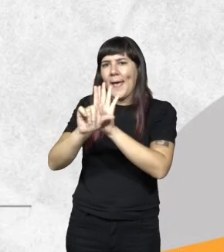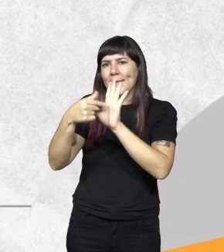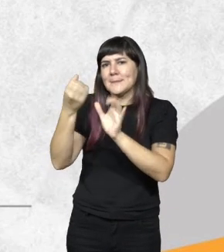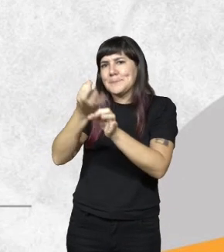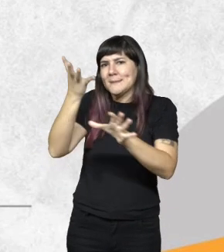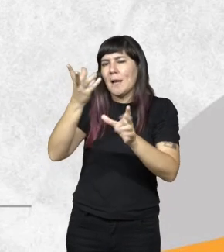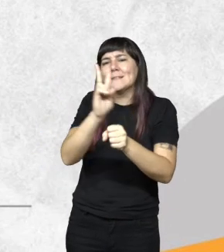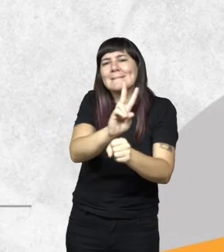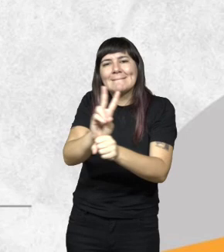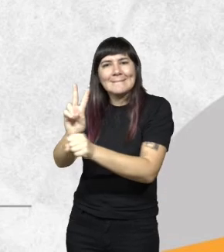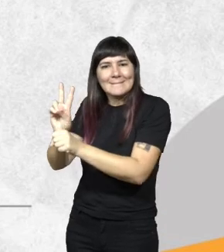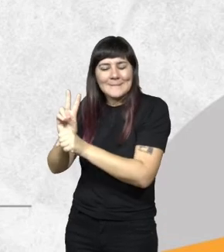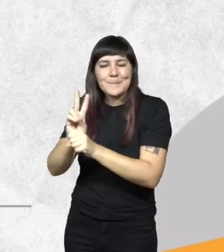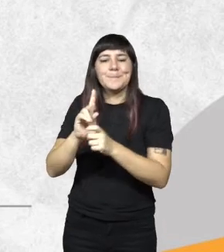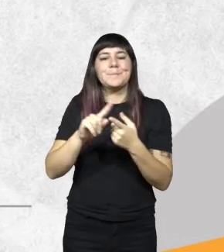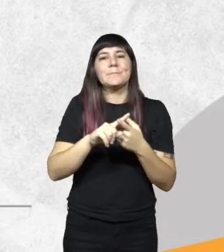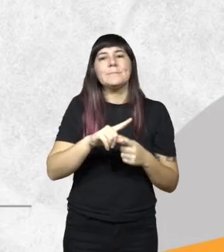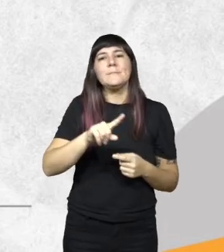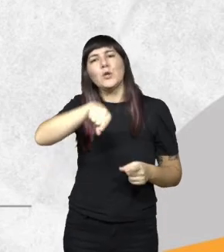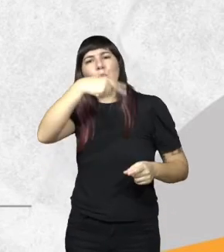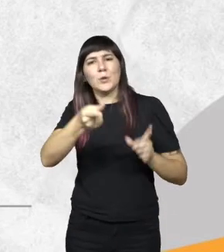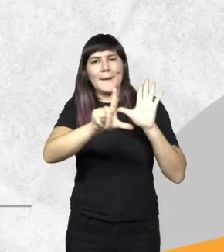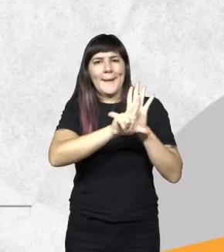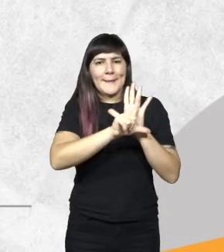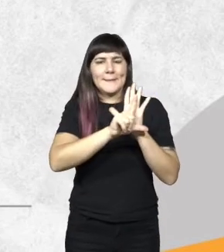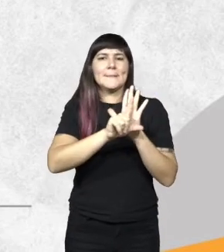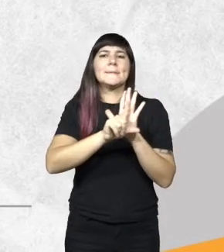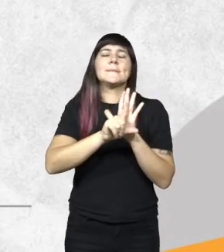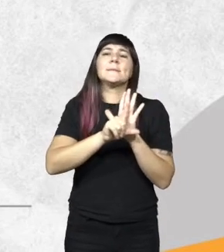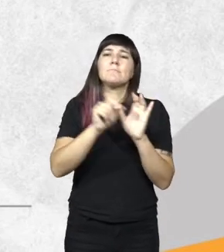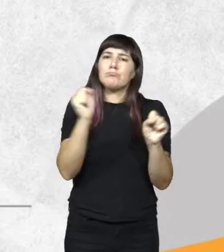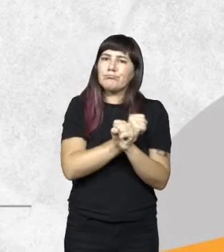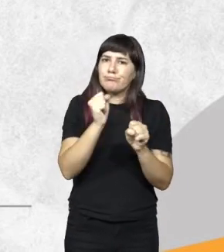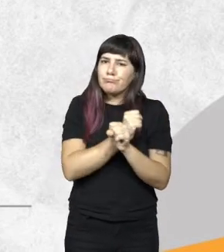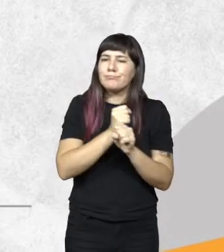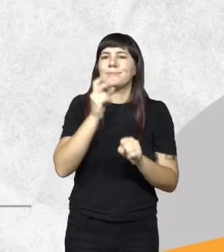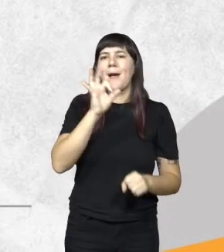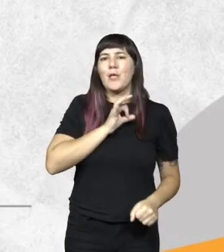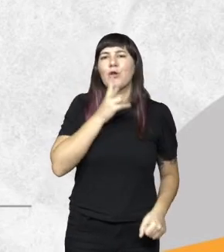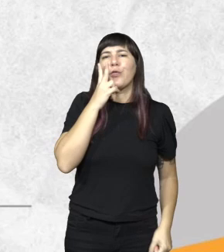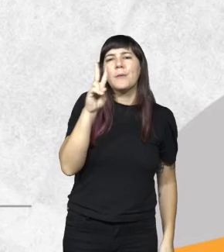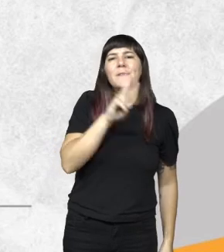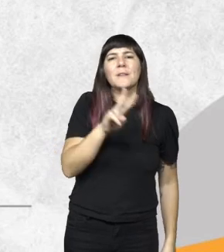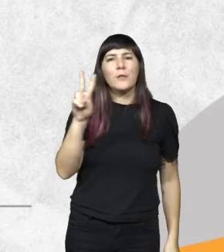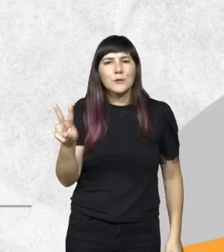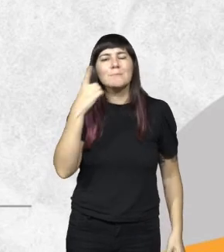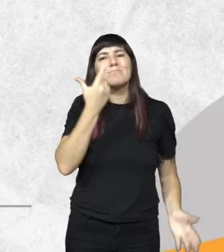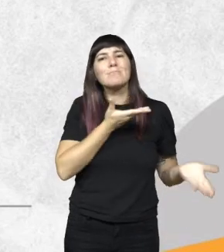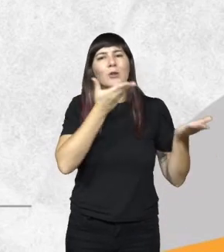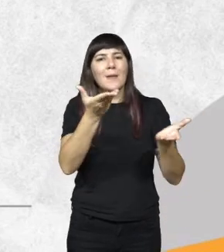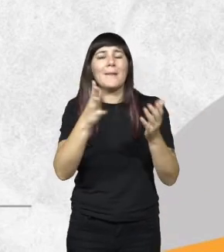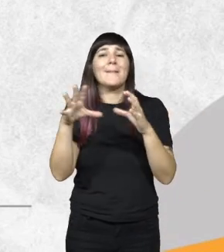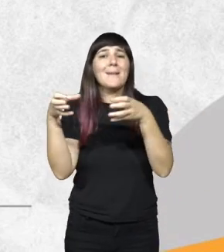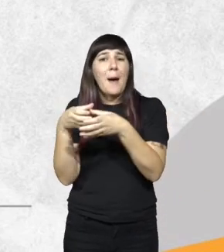otras leyes sancionadas en el año 2022 a los efectos de mostrarle que la cámara